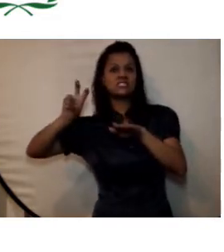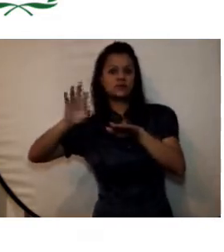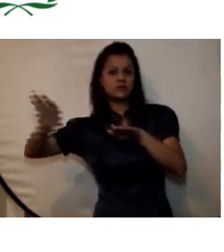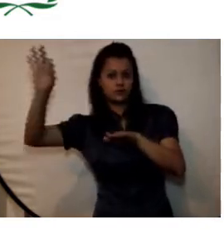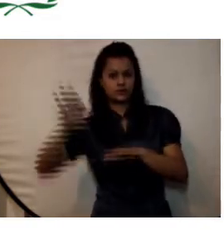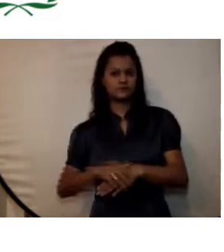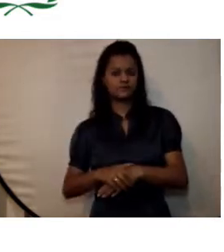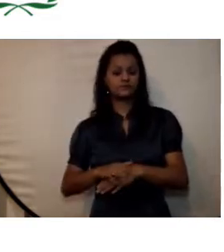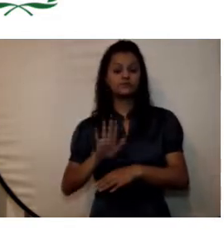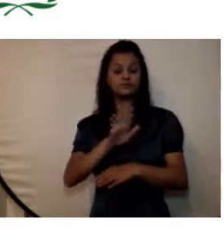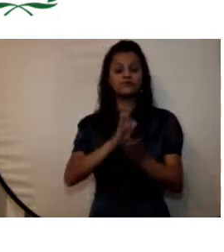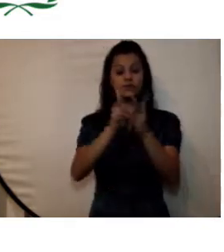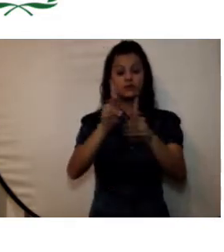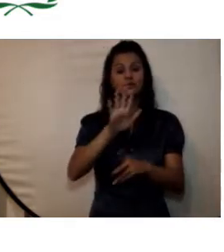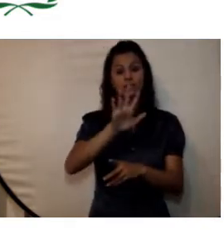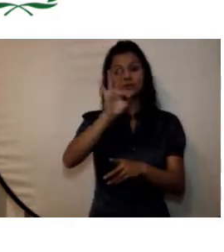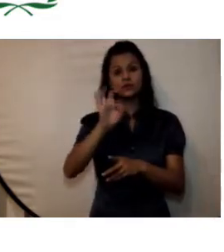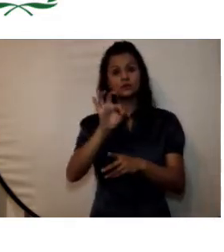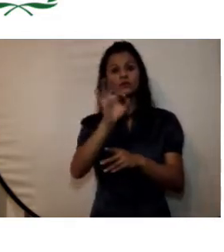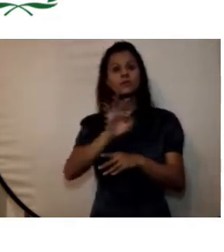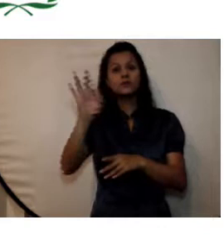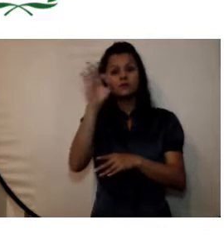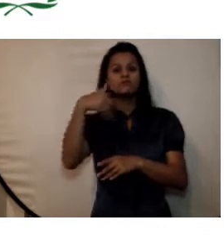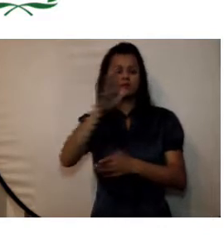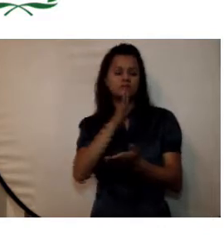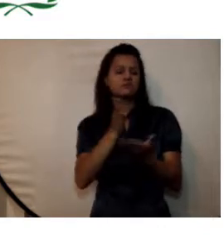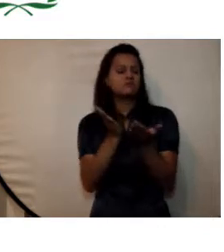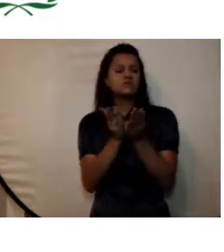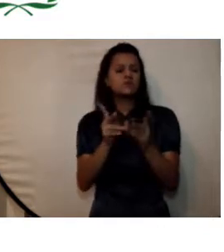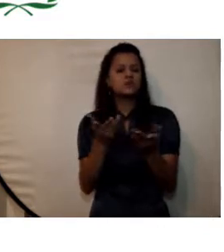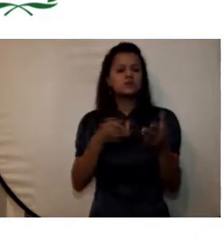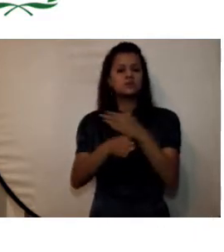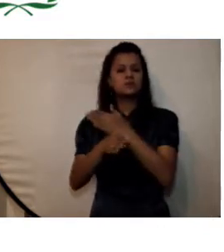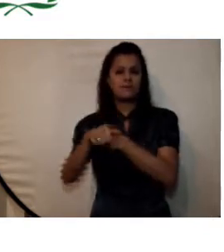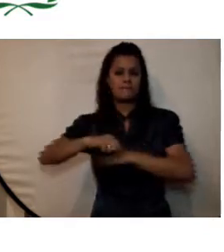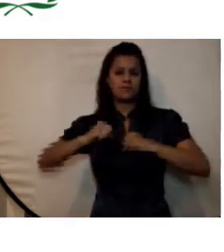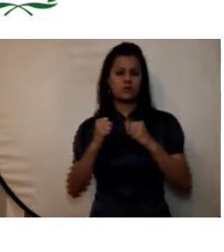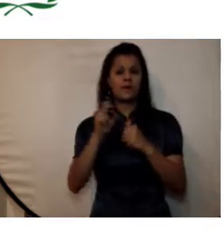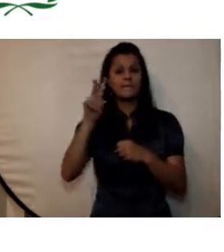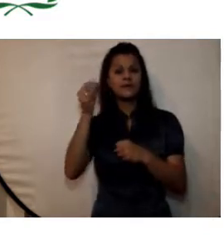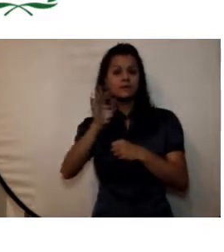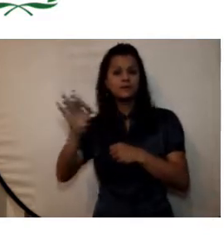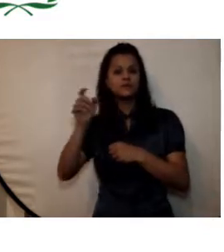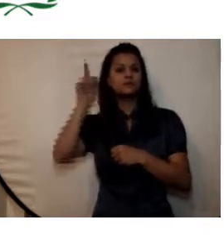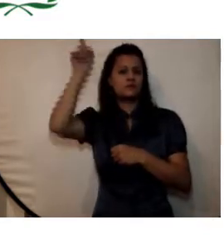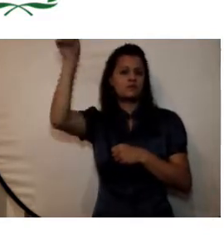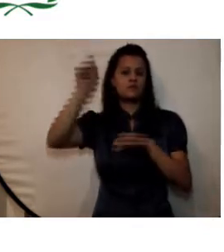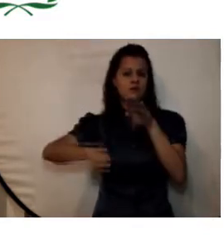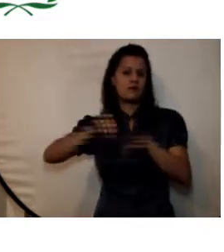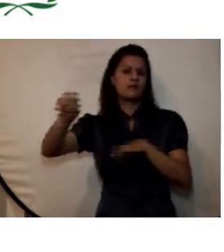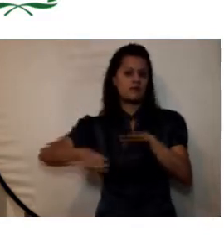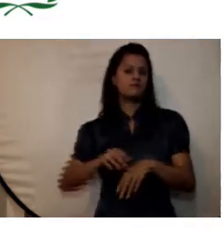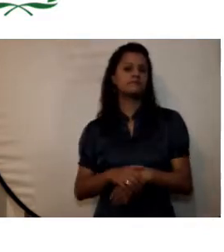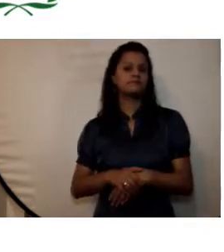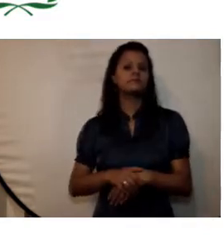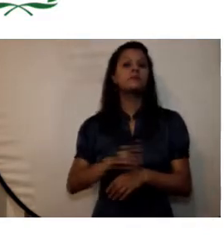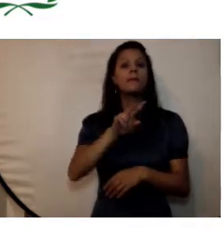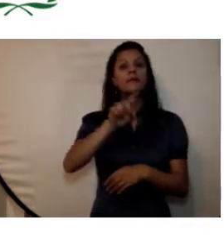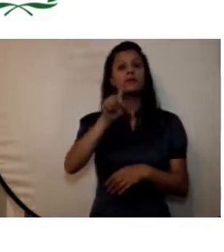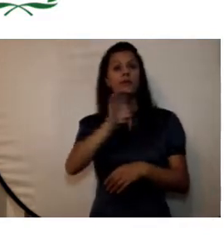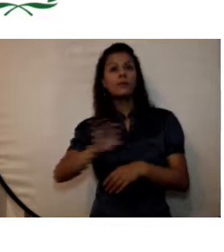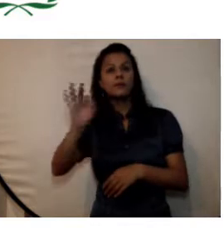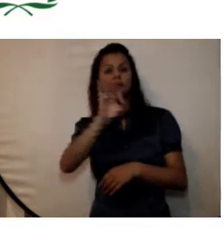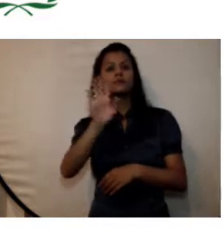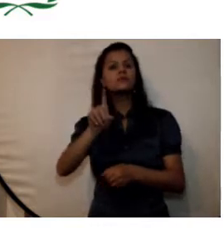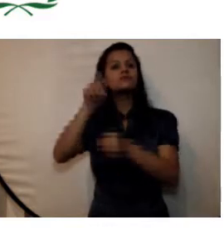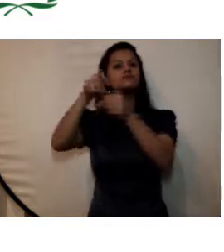de los estudiantes cursan su programa en la sede de Bogotá el 20% en la sede Cajicá Campus Nueva Granada 21% pertenece a